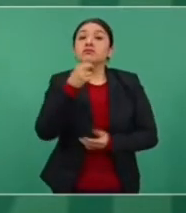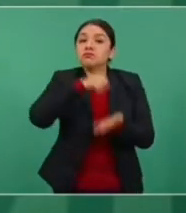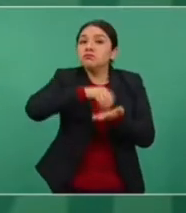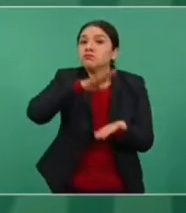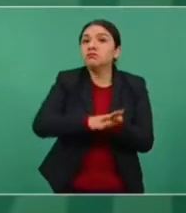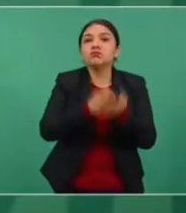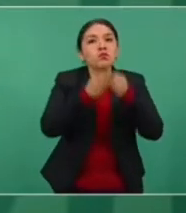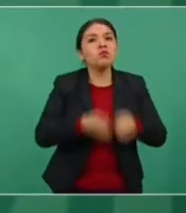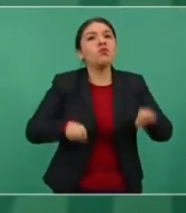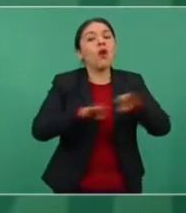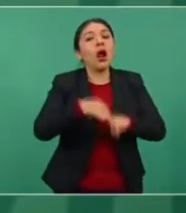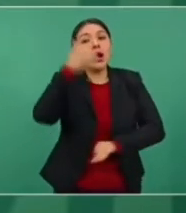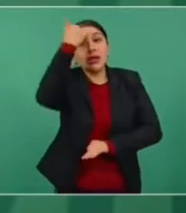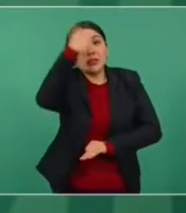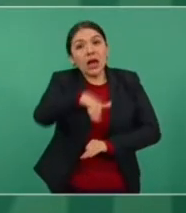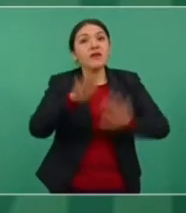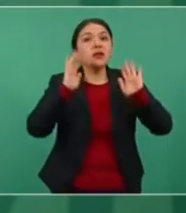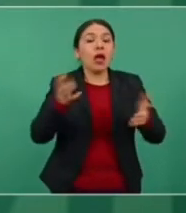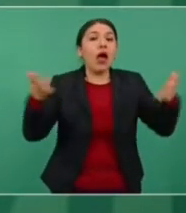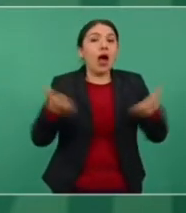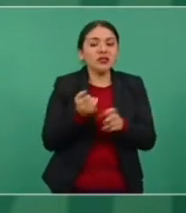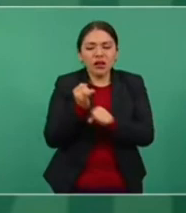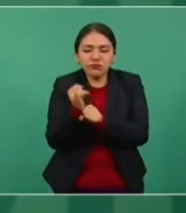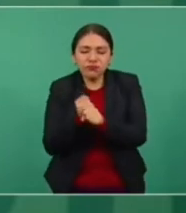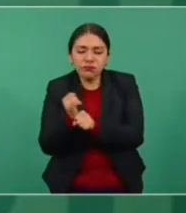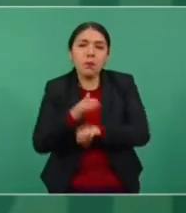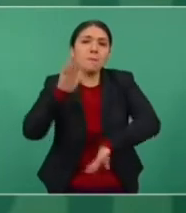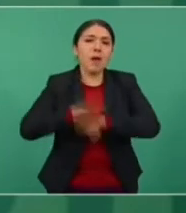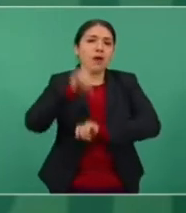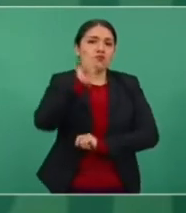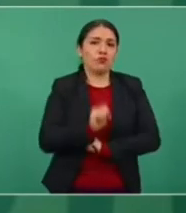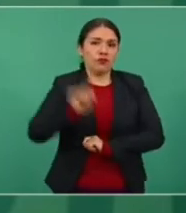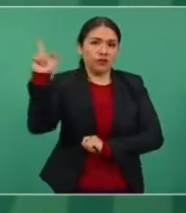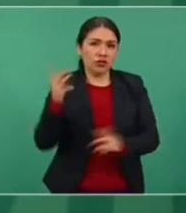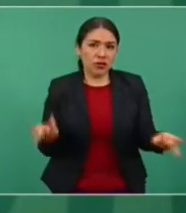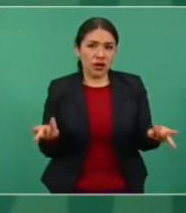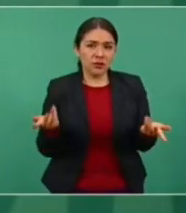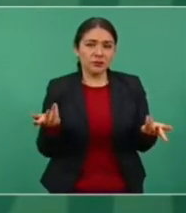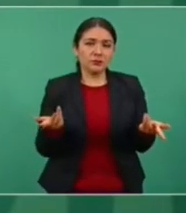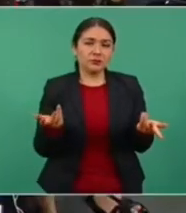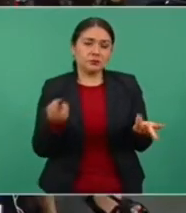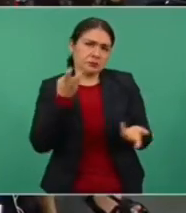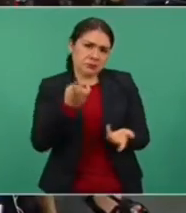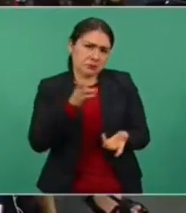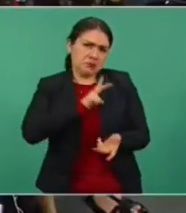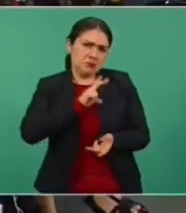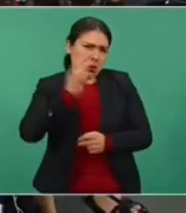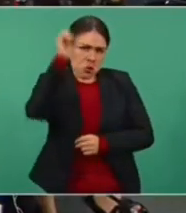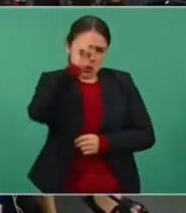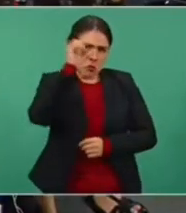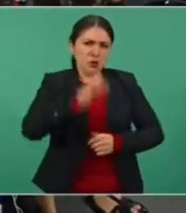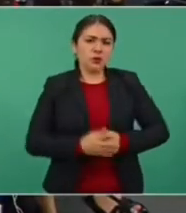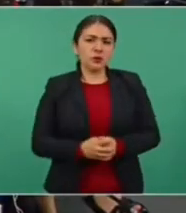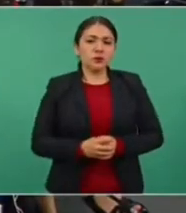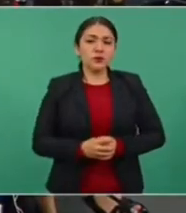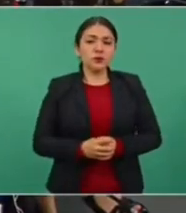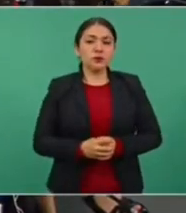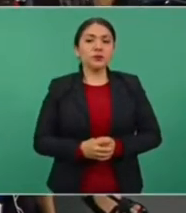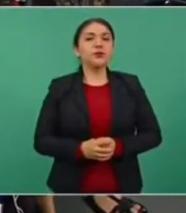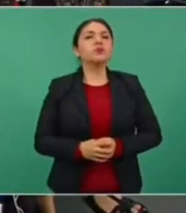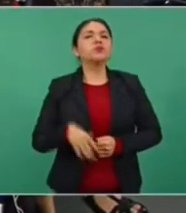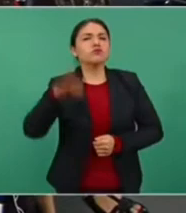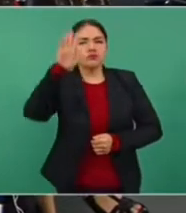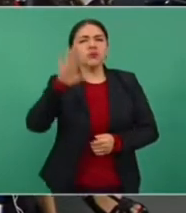de que se está haciendo un trabajo profesional. Entonces, ese sería mi comentario. Sí, y sólo una